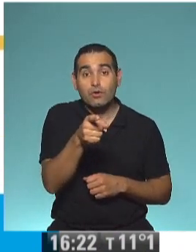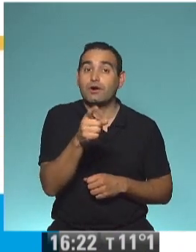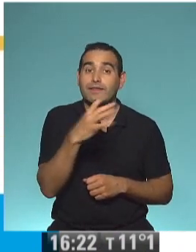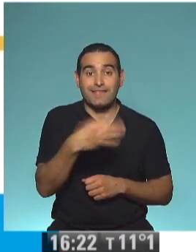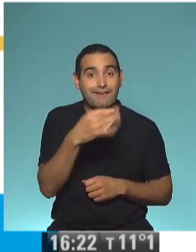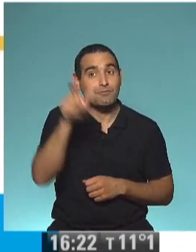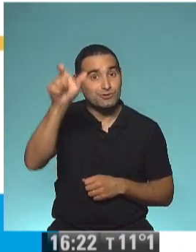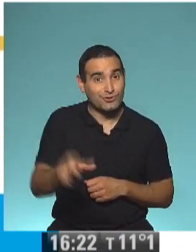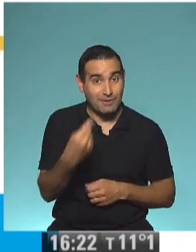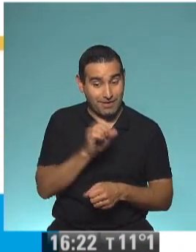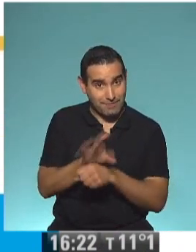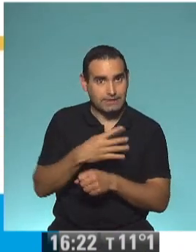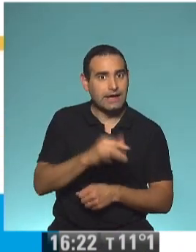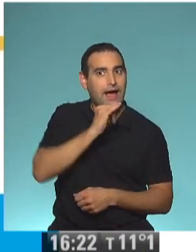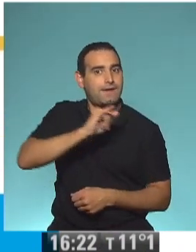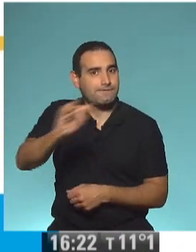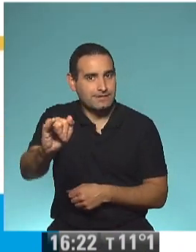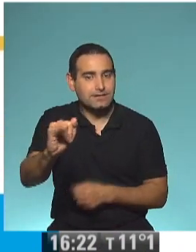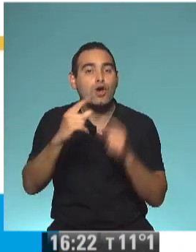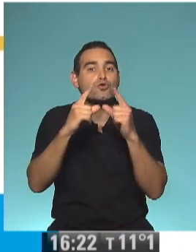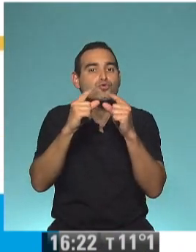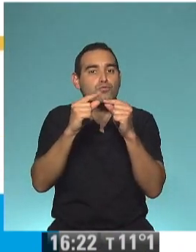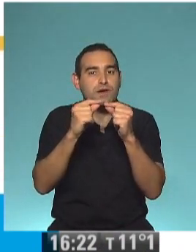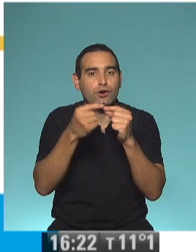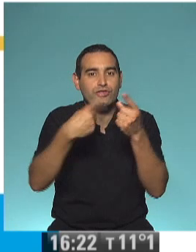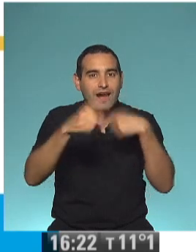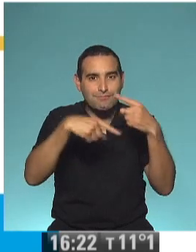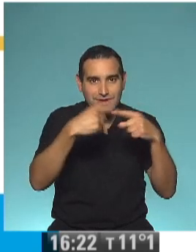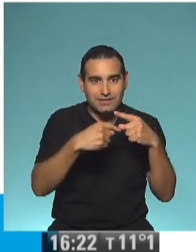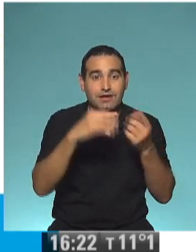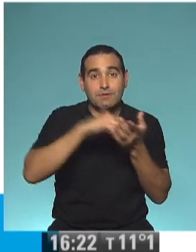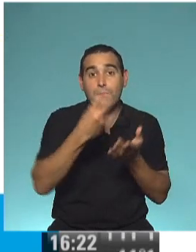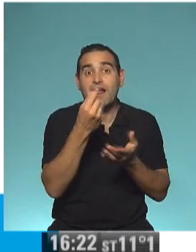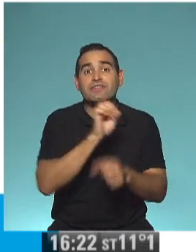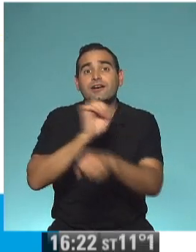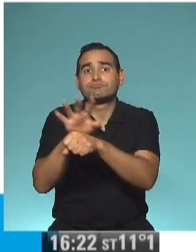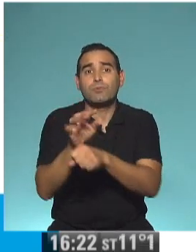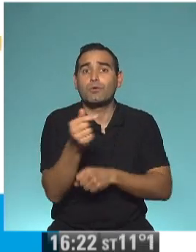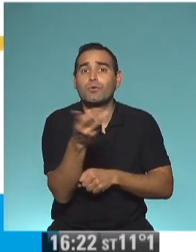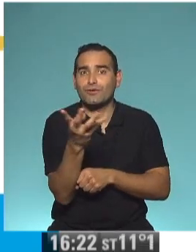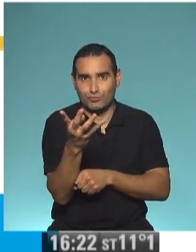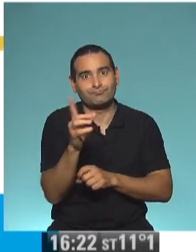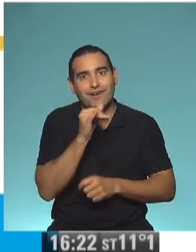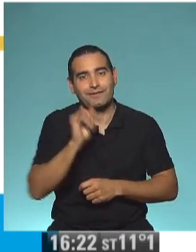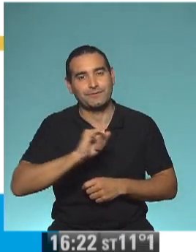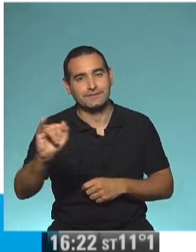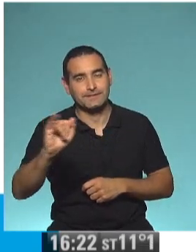informarle a quien le enviás el dinero, la clave de la operación, el importe por el que fue generada la orden.